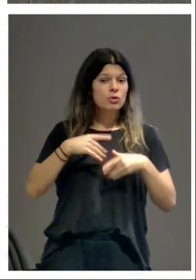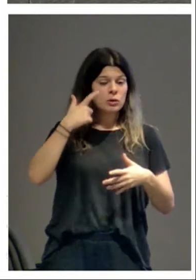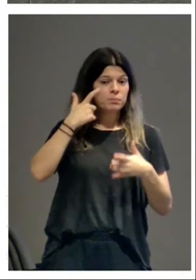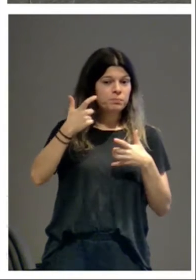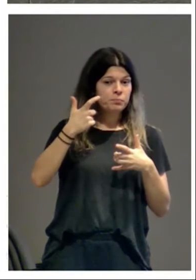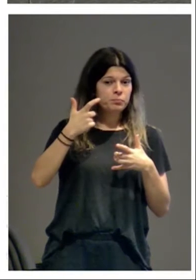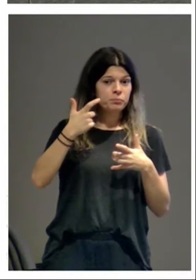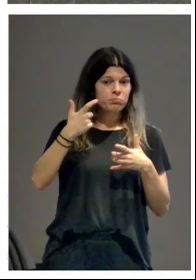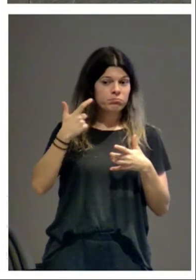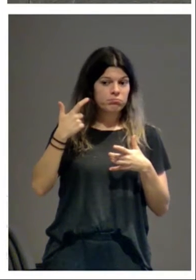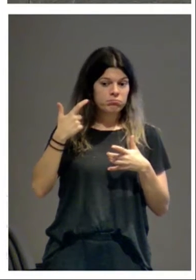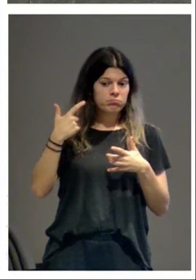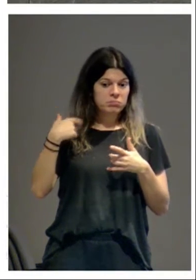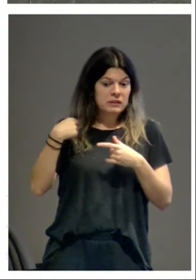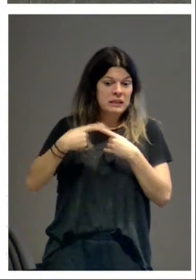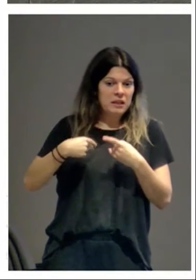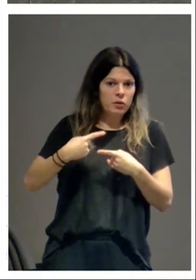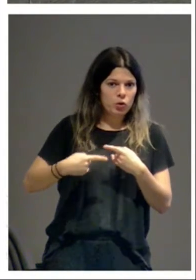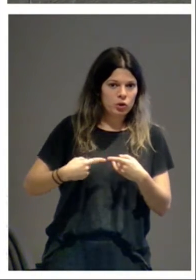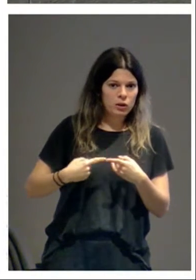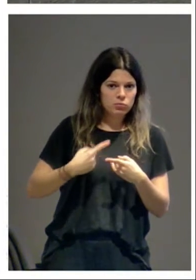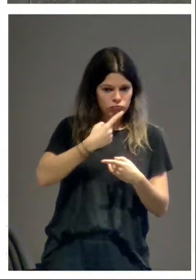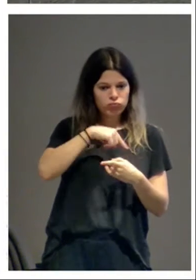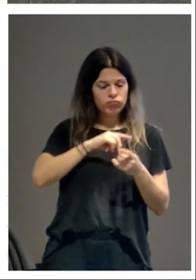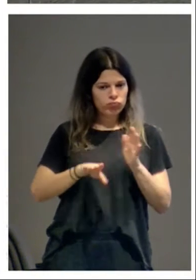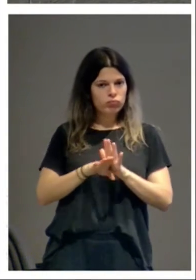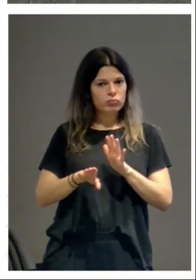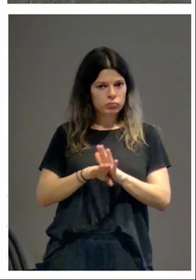tradicional, convencional, que seguimos haciendo.